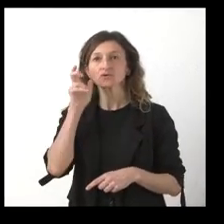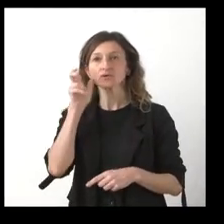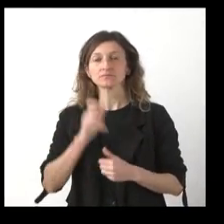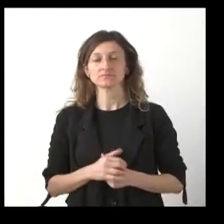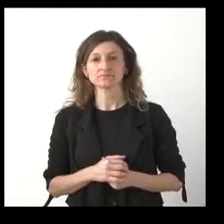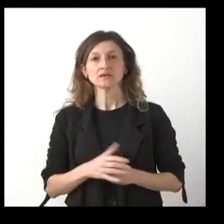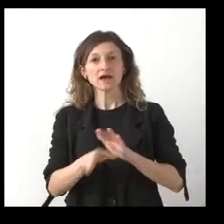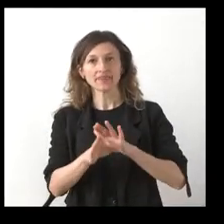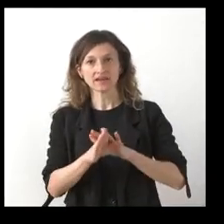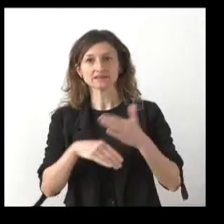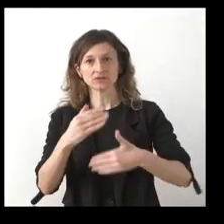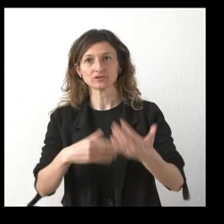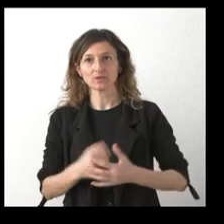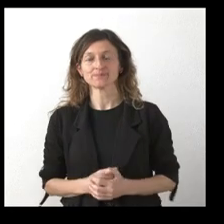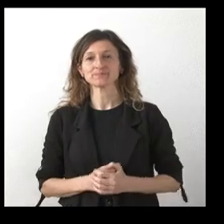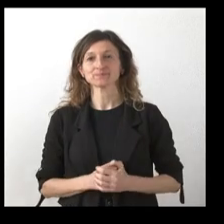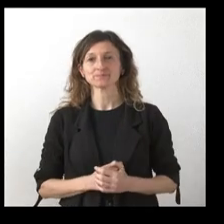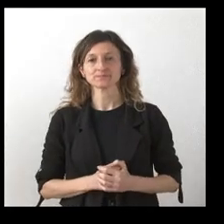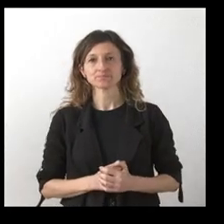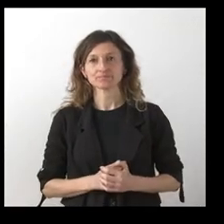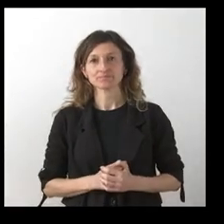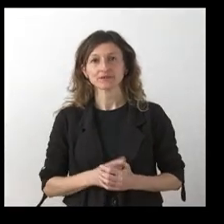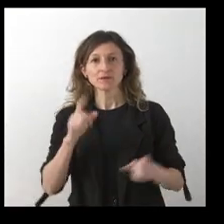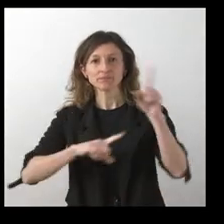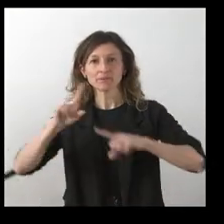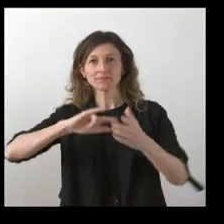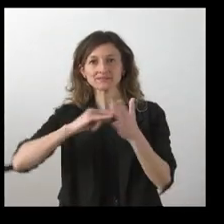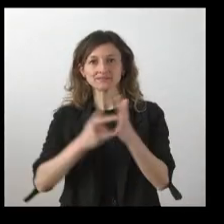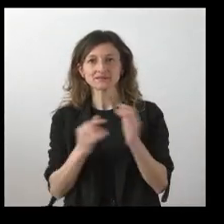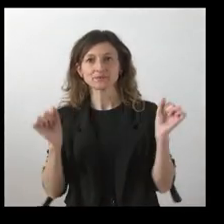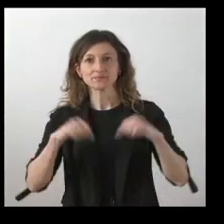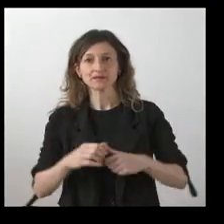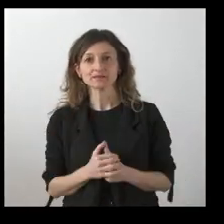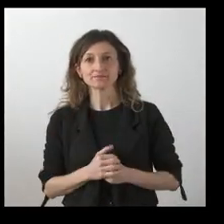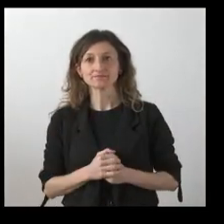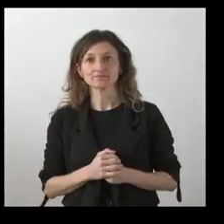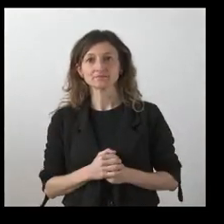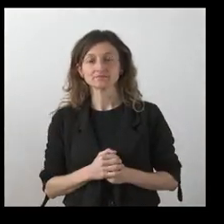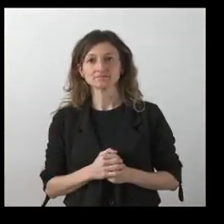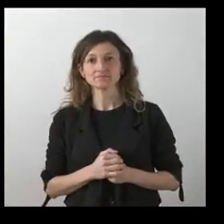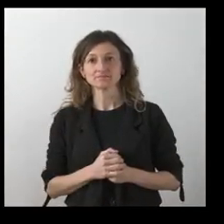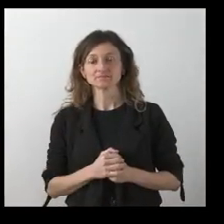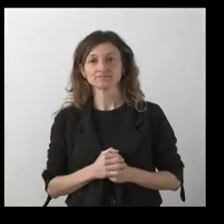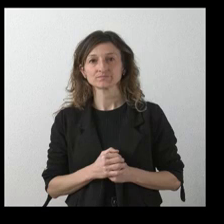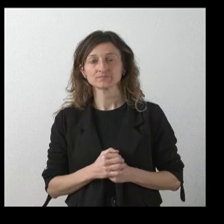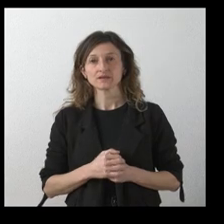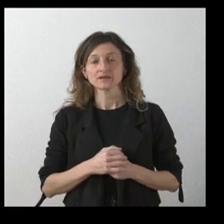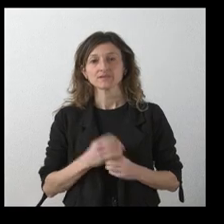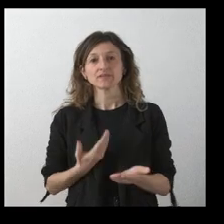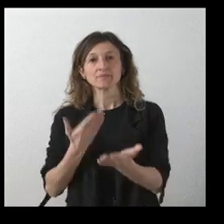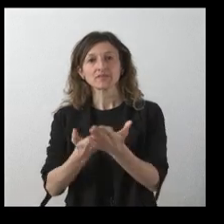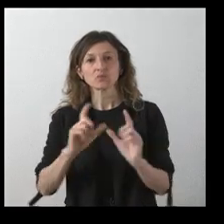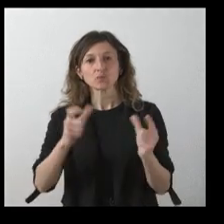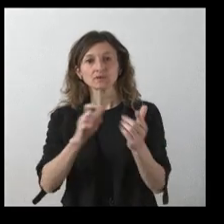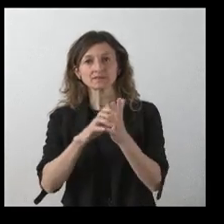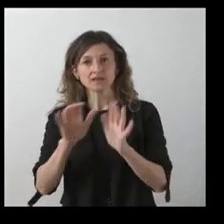Sí, sí, sí, adelante, adelante, Iciar. Por los problemas técnicos, vale. El grupo Palladio Dieta ha pedido a la Junta de